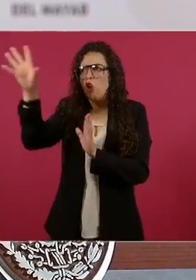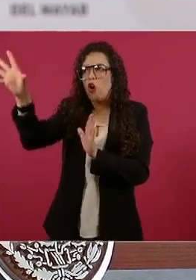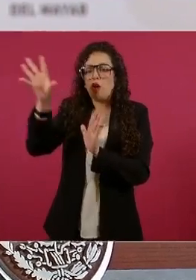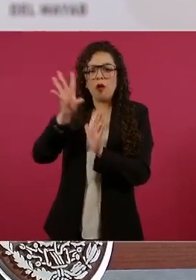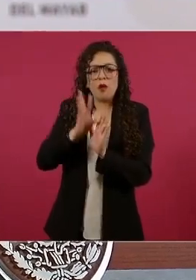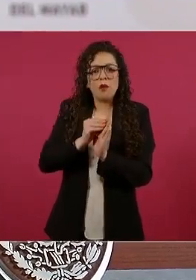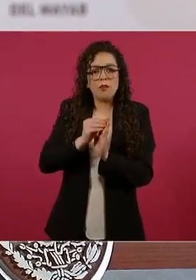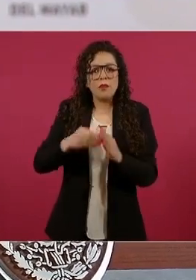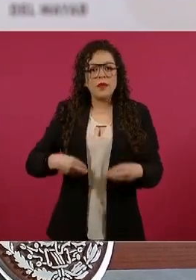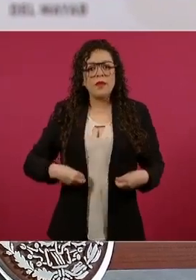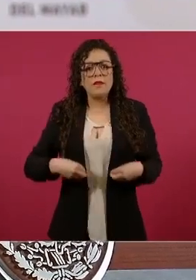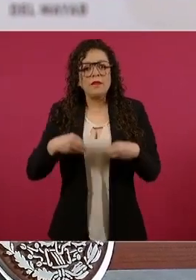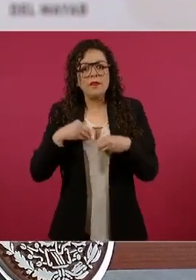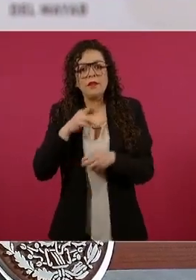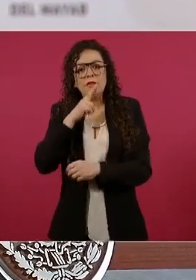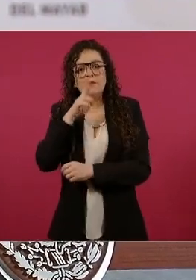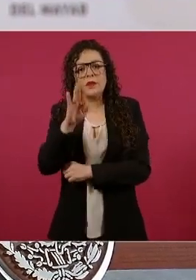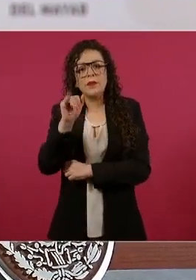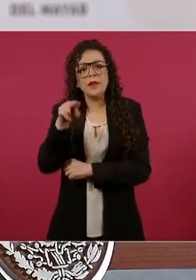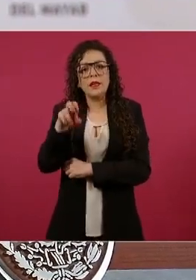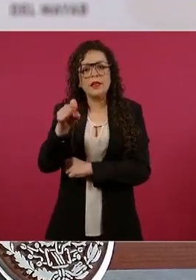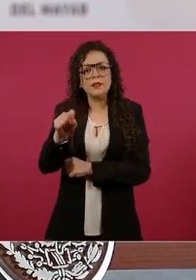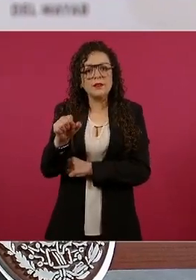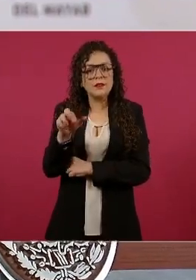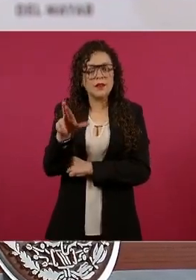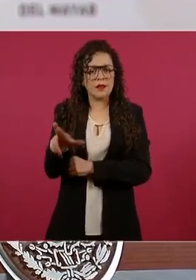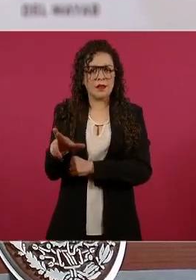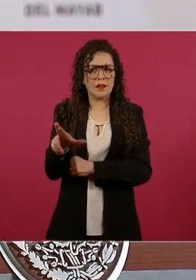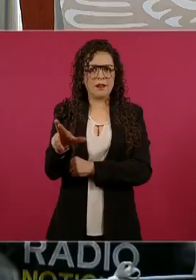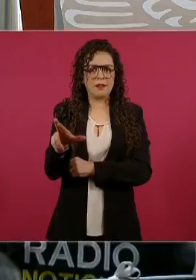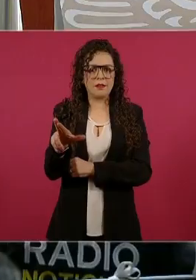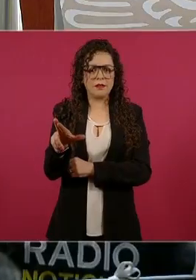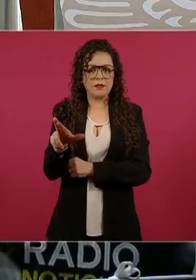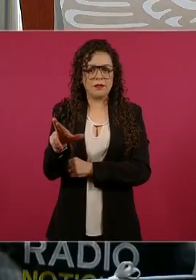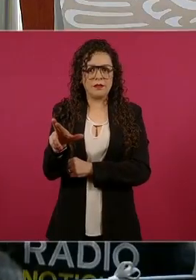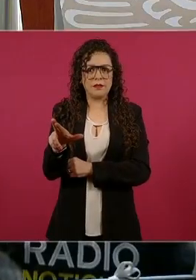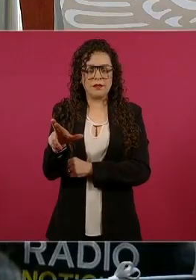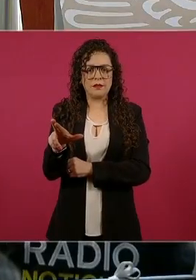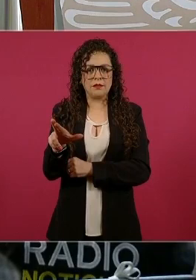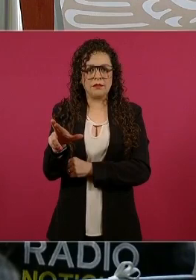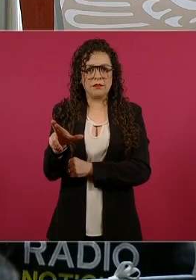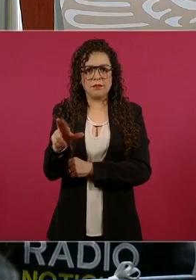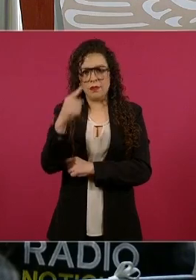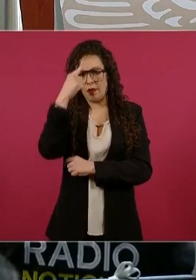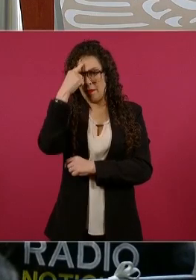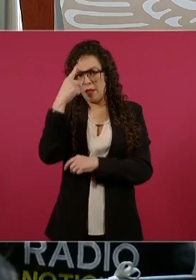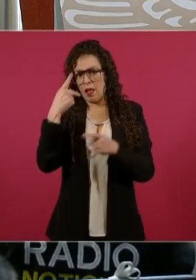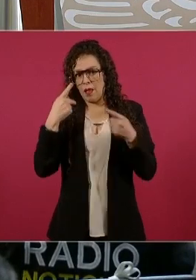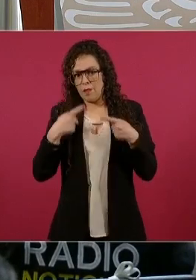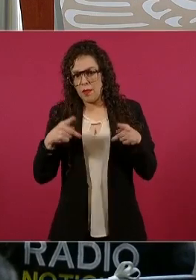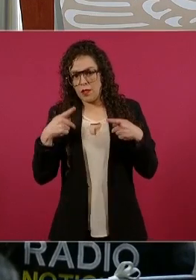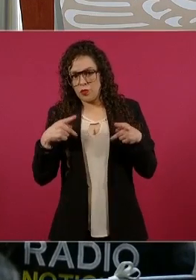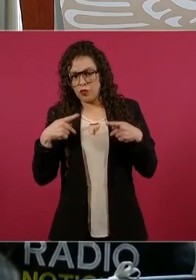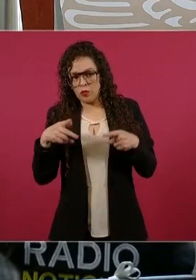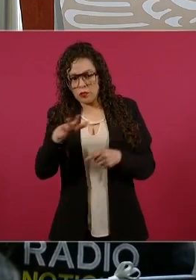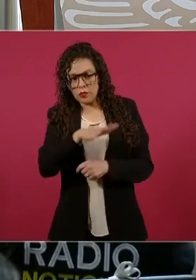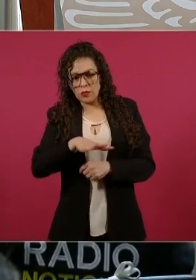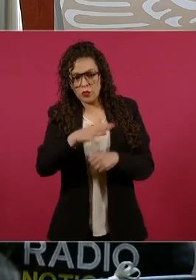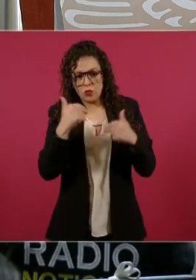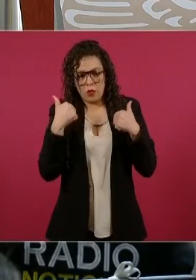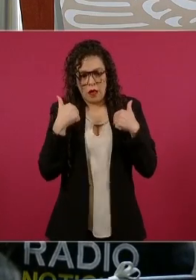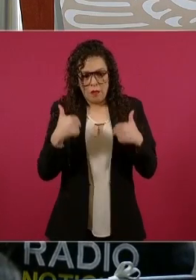ser humano, de tuviese seguridad, como en Europa, desde que